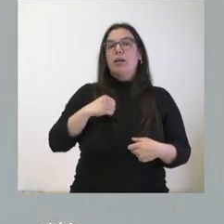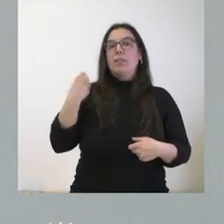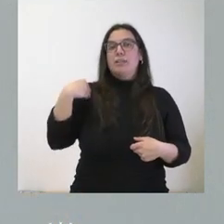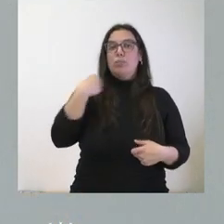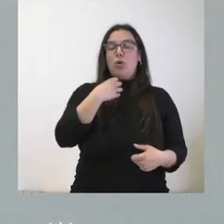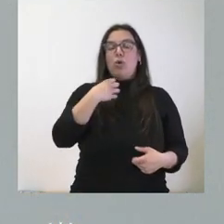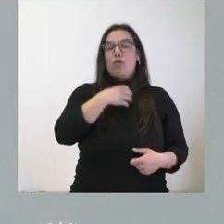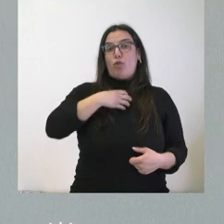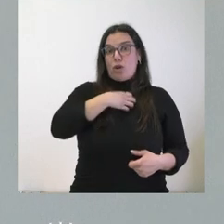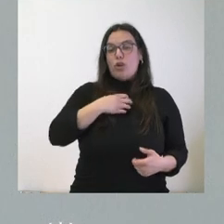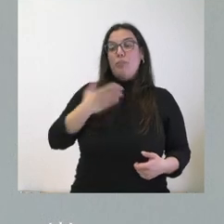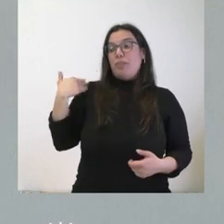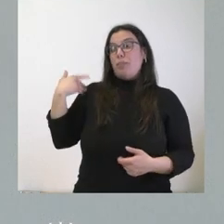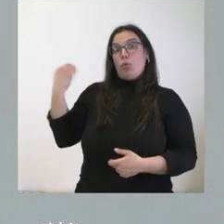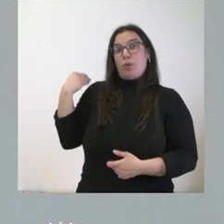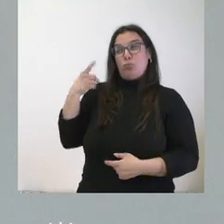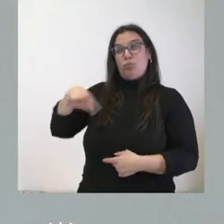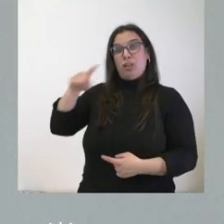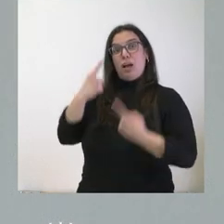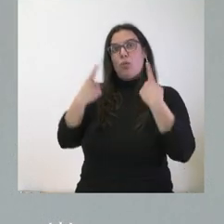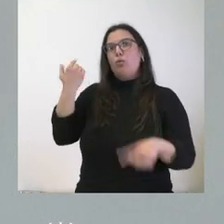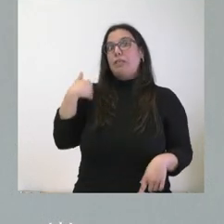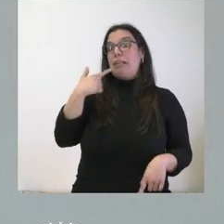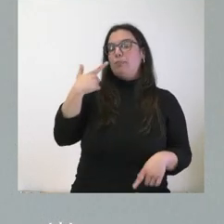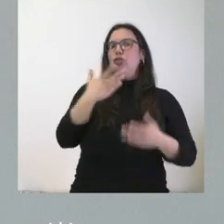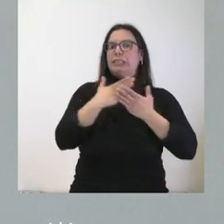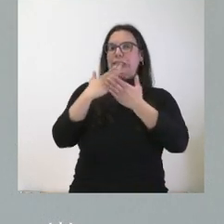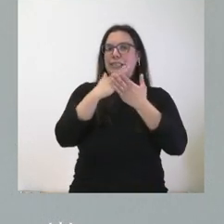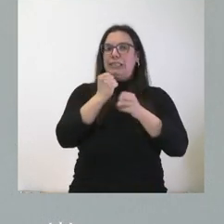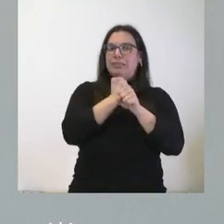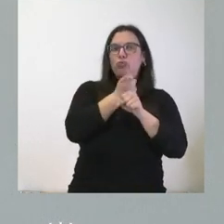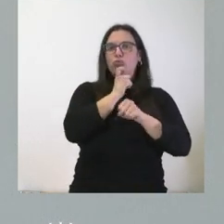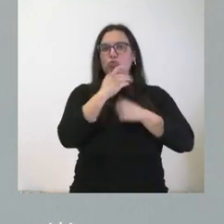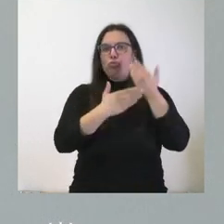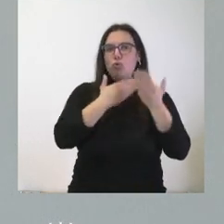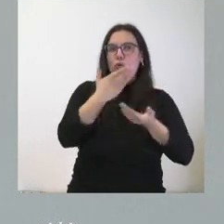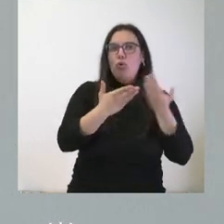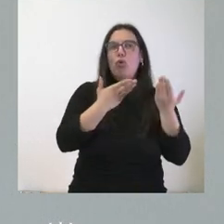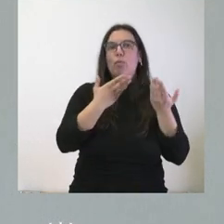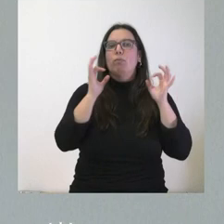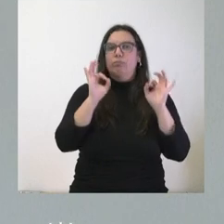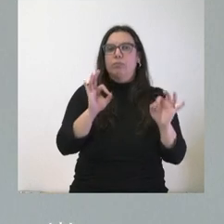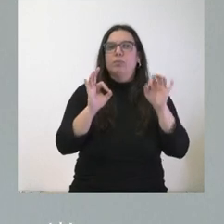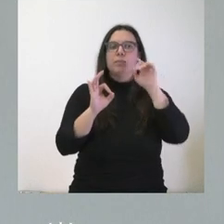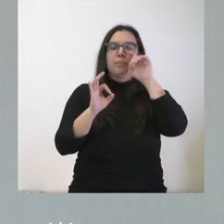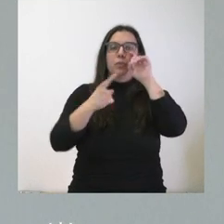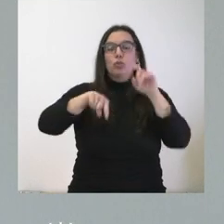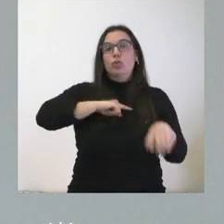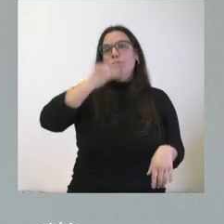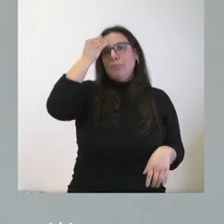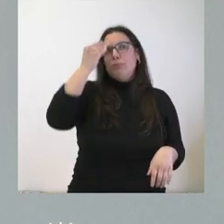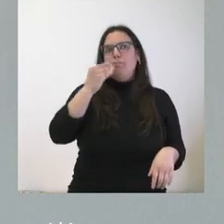recientemente sobre esta cuestión. Ya les dijimos que estábamos trabajando en esa dirección. Nos parecía que era